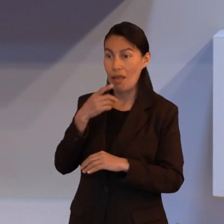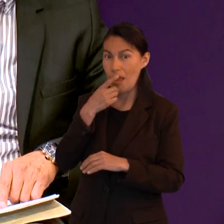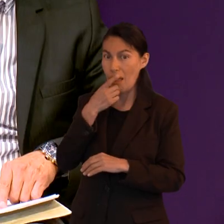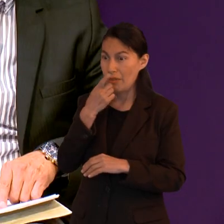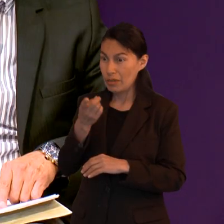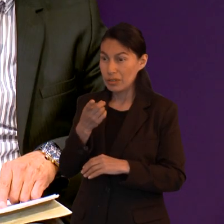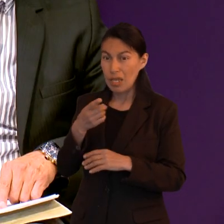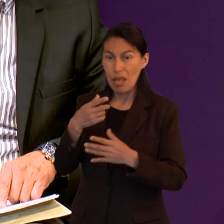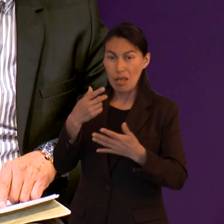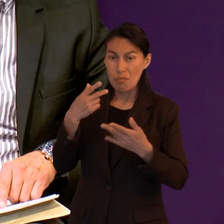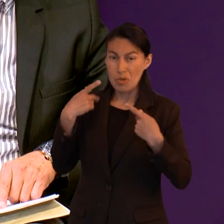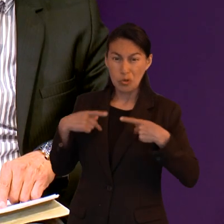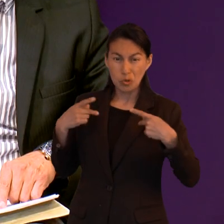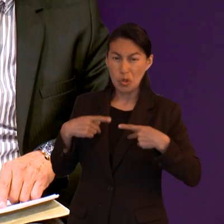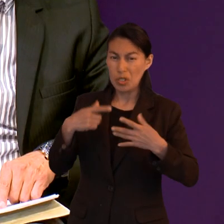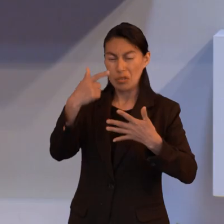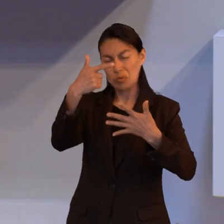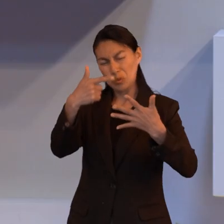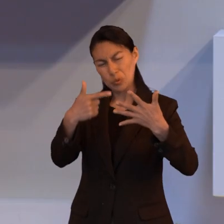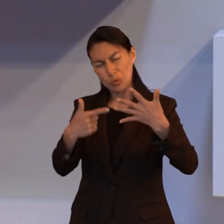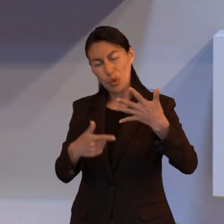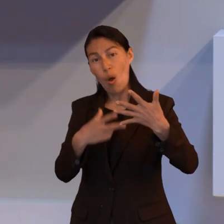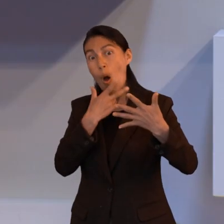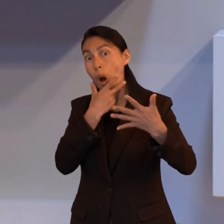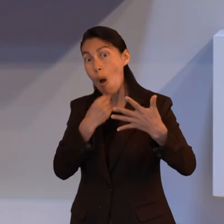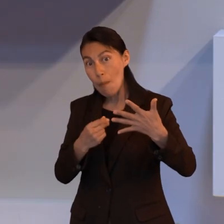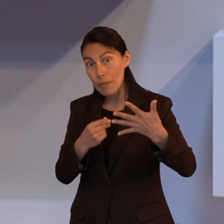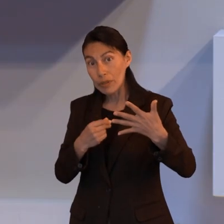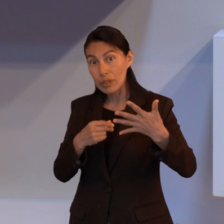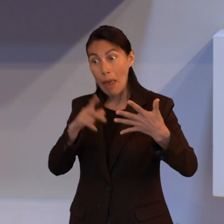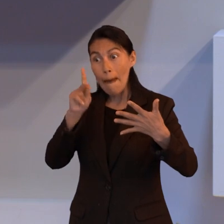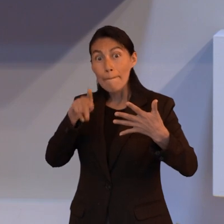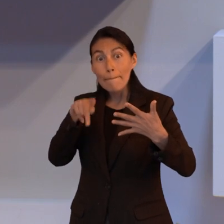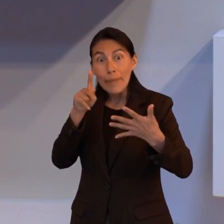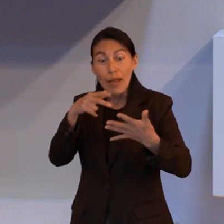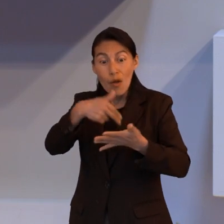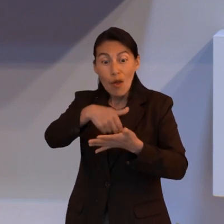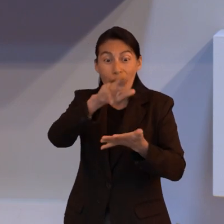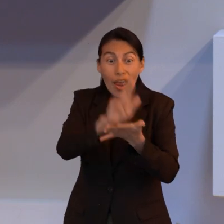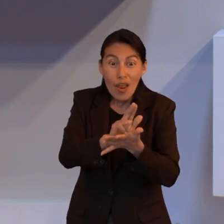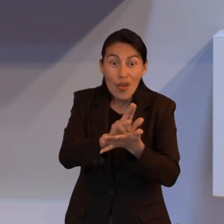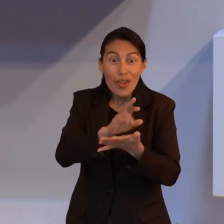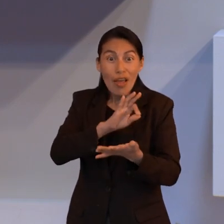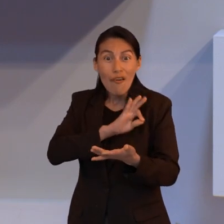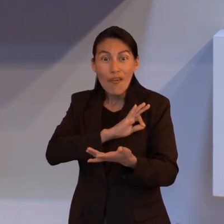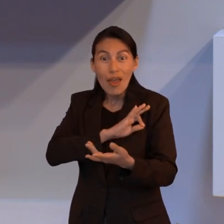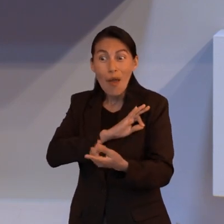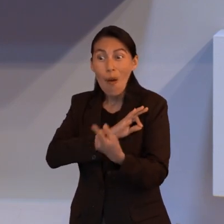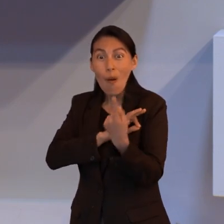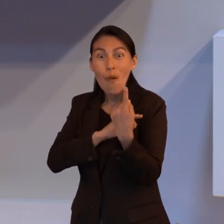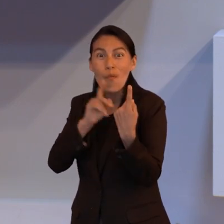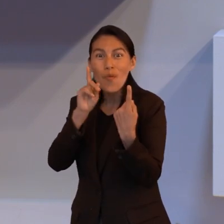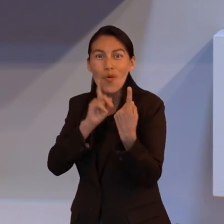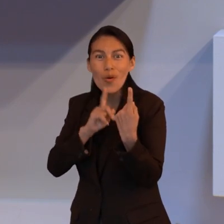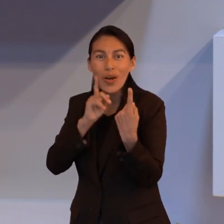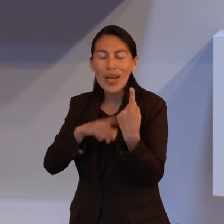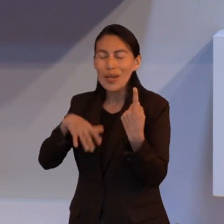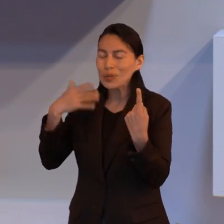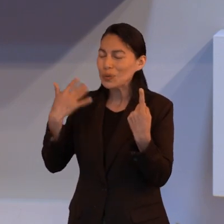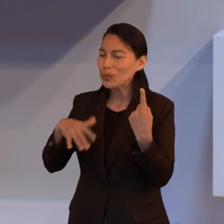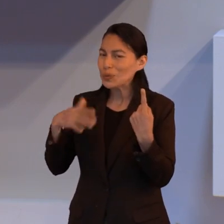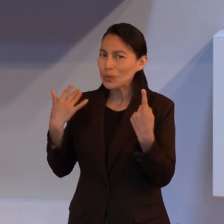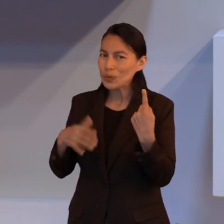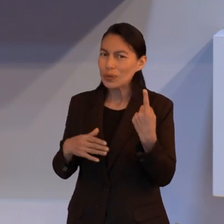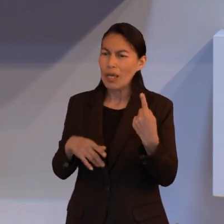casi en todas las genealogías que vemos en la Biblia nunca se mencionan a mujeres sino siempre son los hombres y para esta lista de los héroes de la fe ver a una